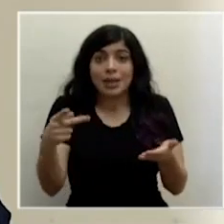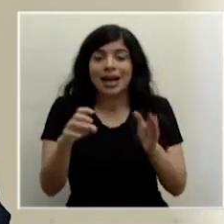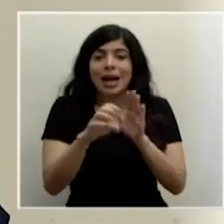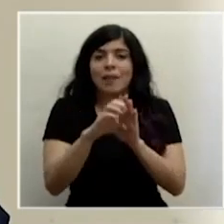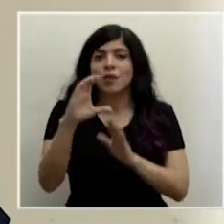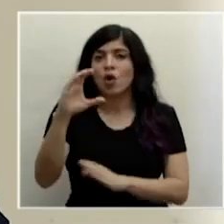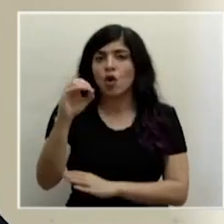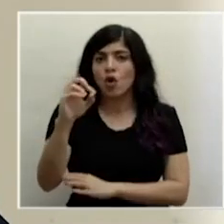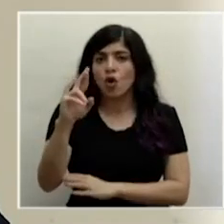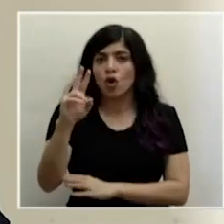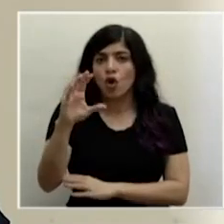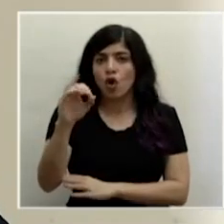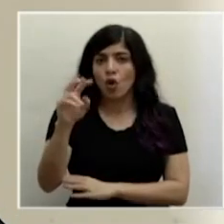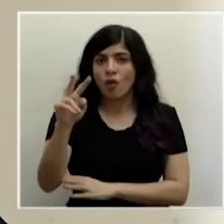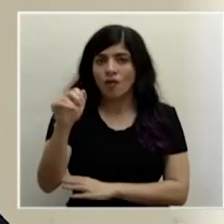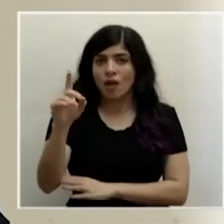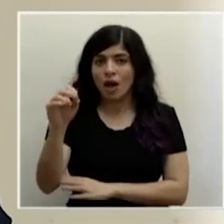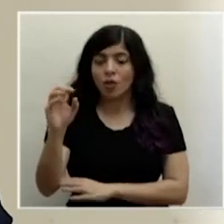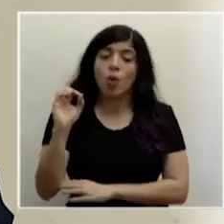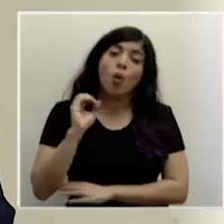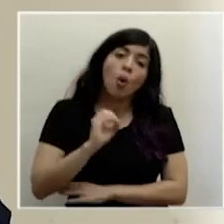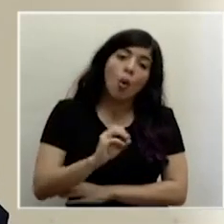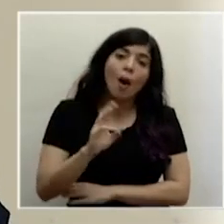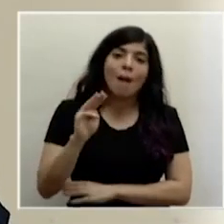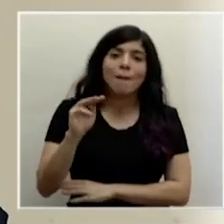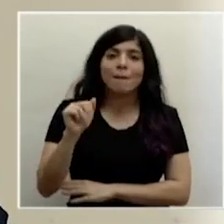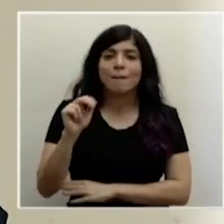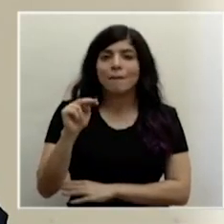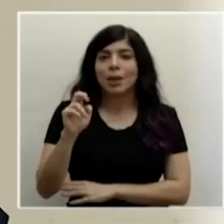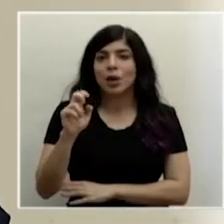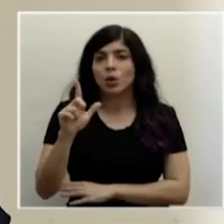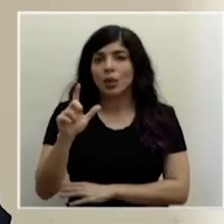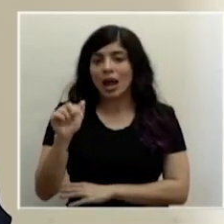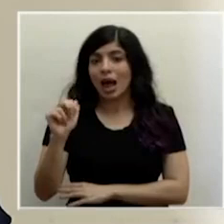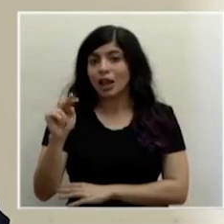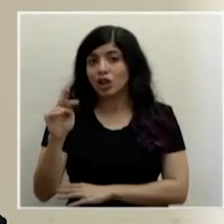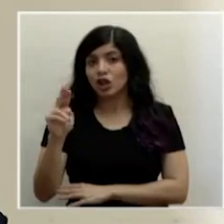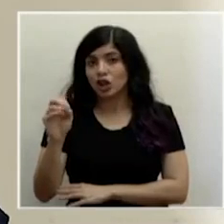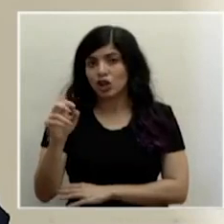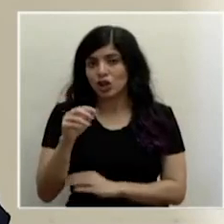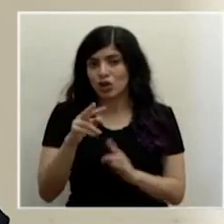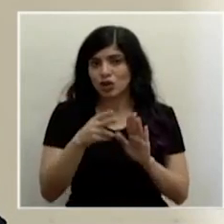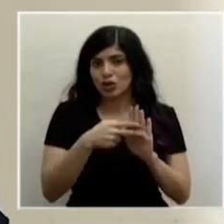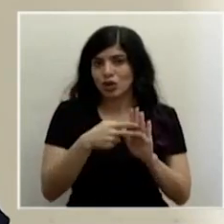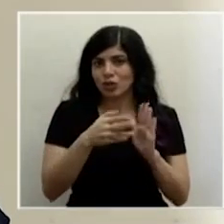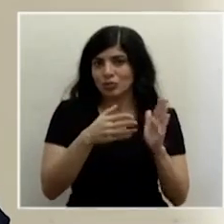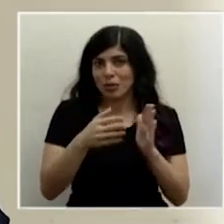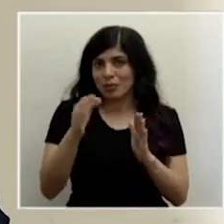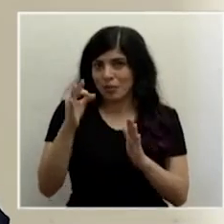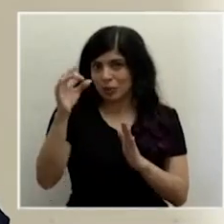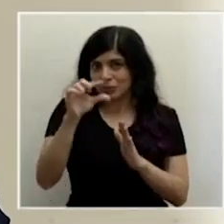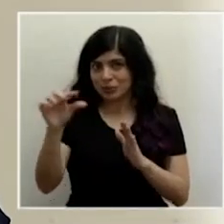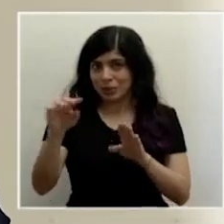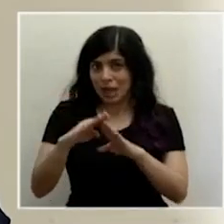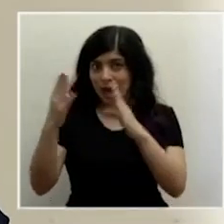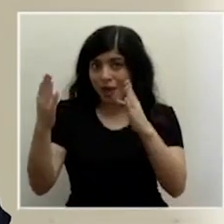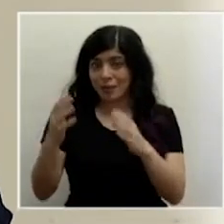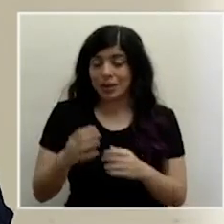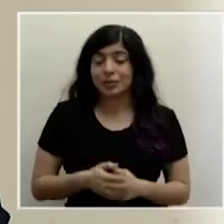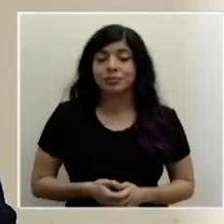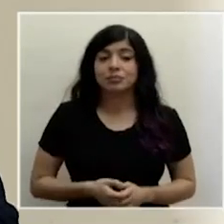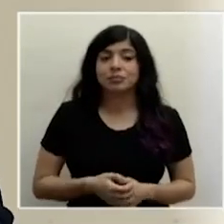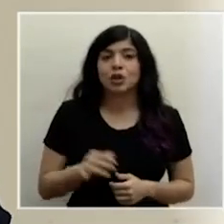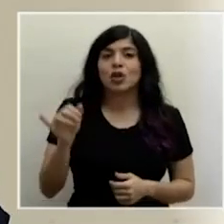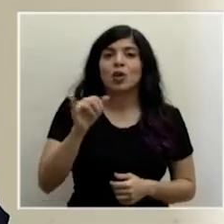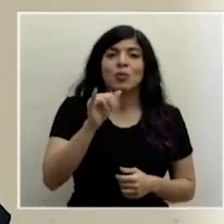Corcovado o el caso de Manuel Antonio, que están en esta lista de apertura para la semana entrante, pues los visitantes, como